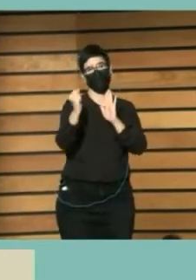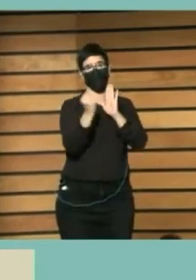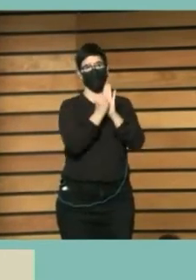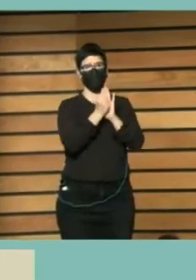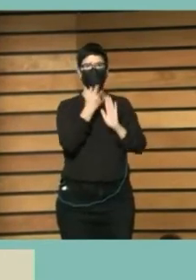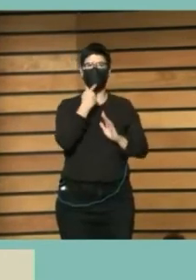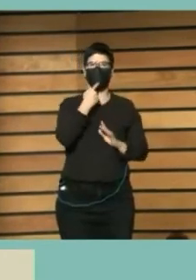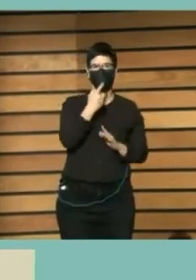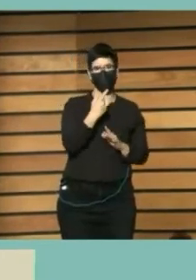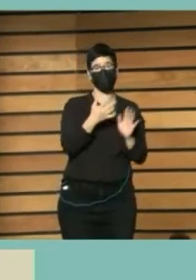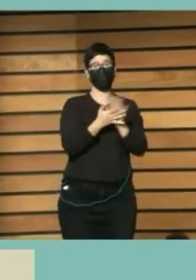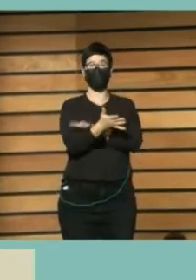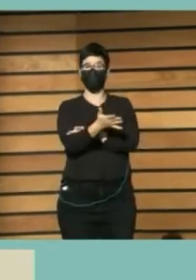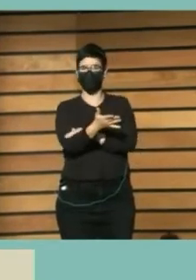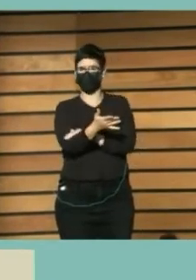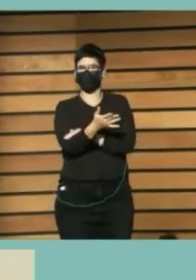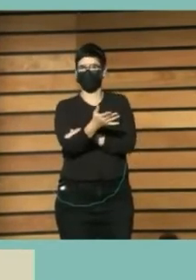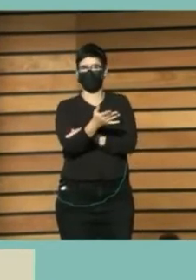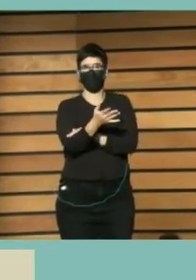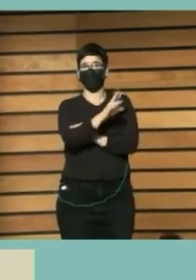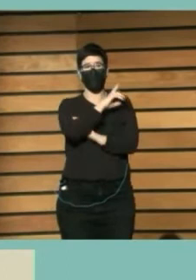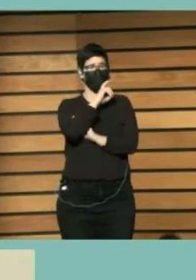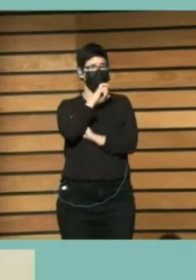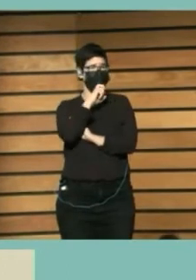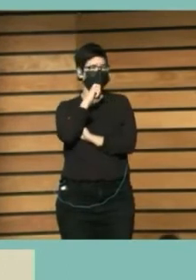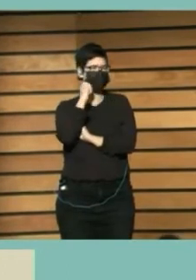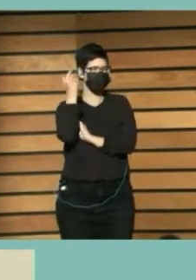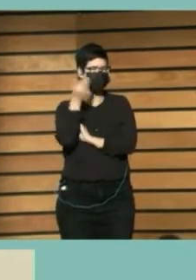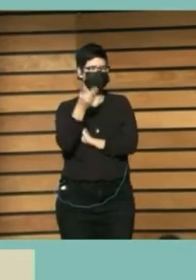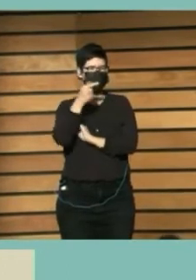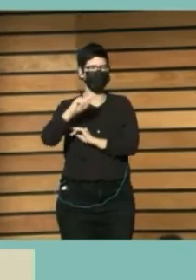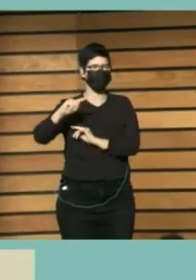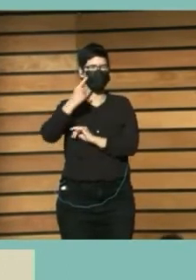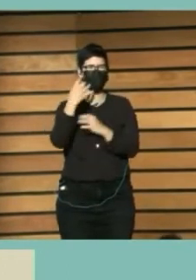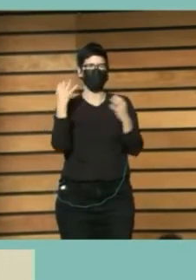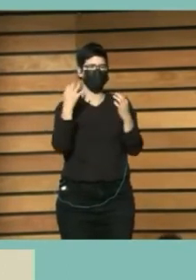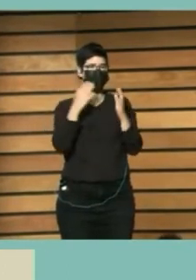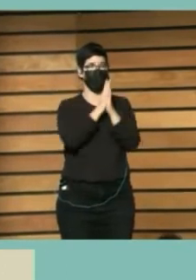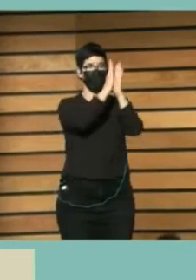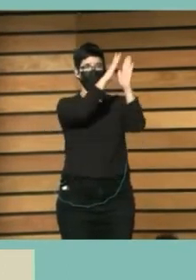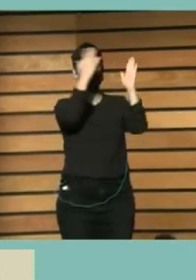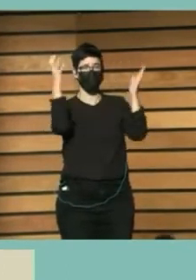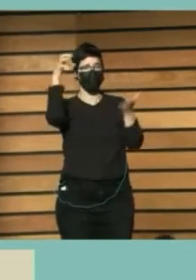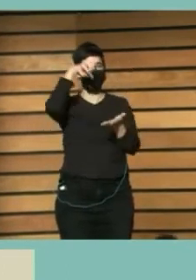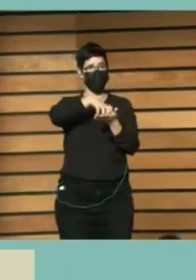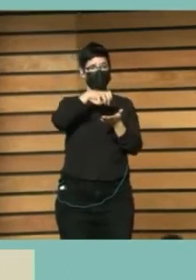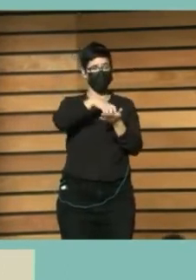Que el valor Más importante De las bibliotecas Y también De los periódicos